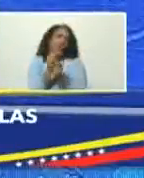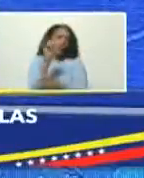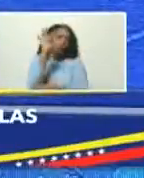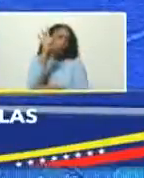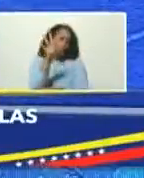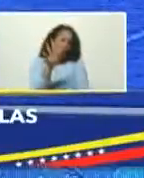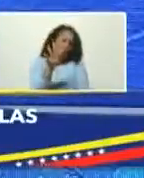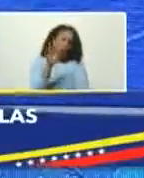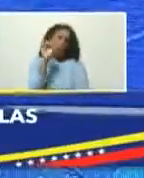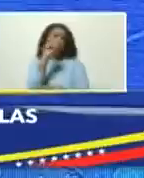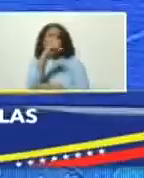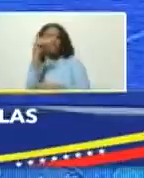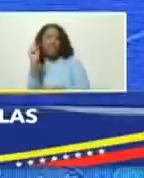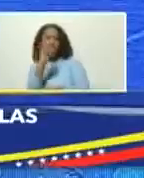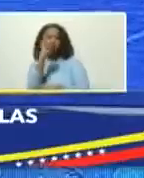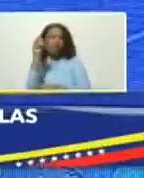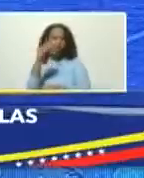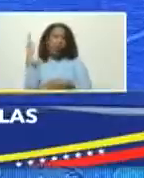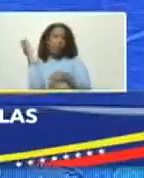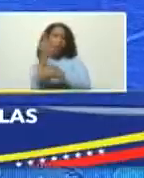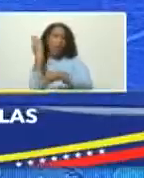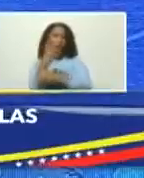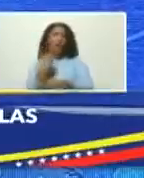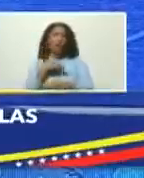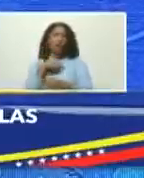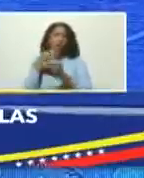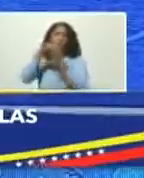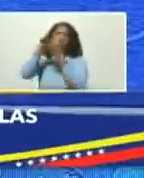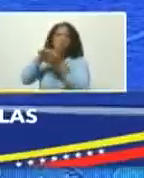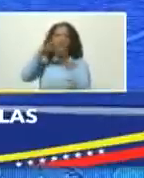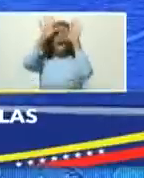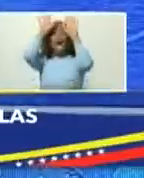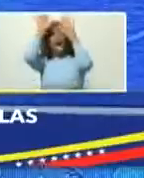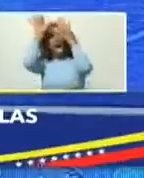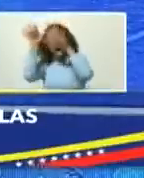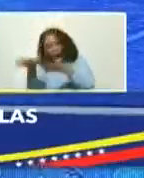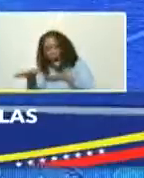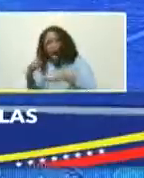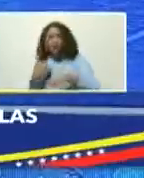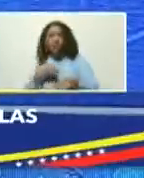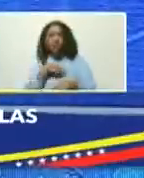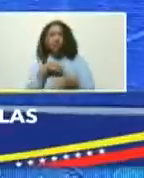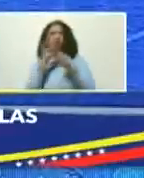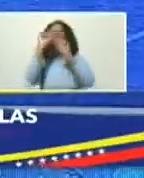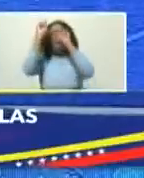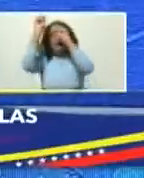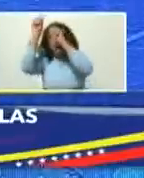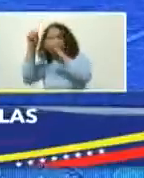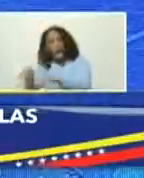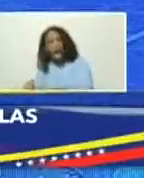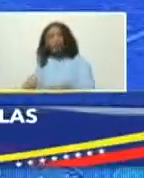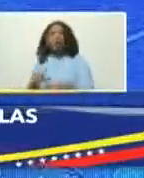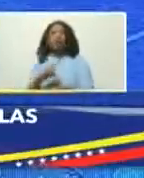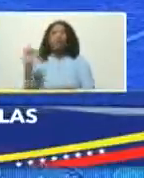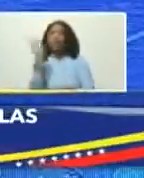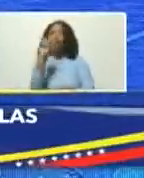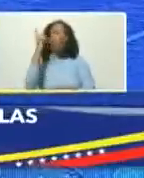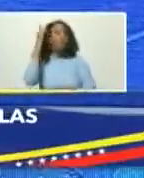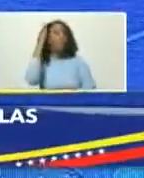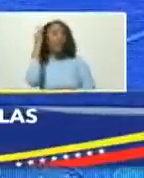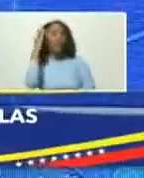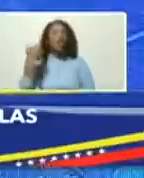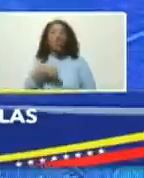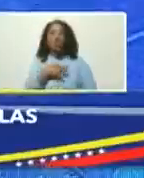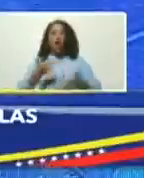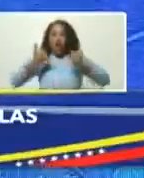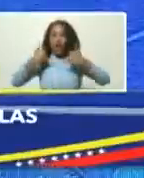cien doscientas sanciones nos íbamos a arrodillar nos íbamos a rendir y no saben que somos los